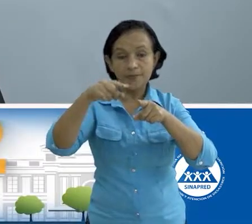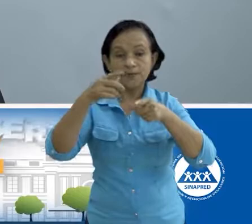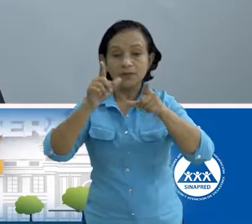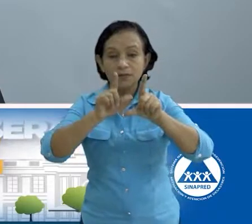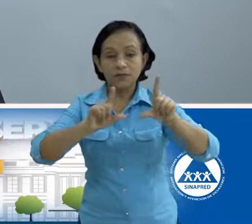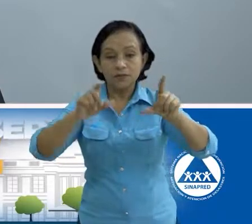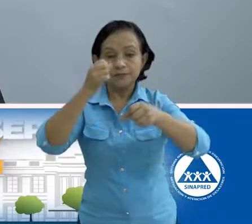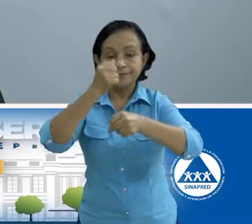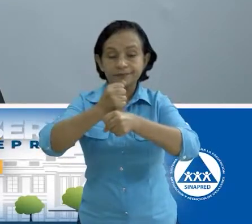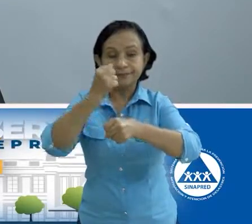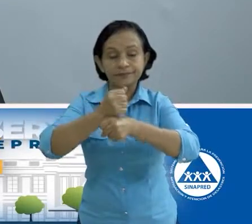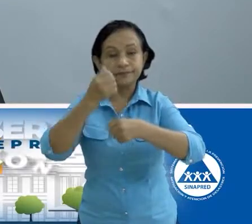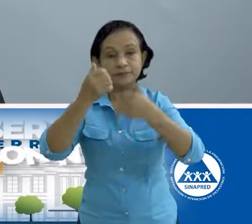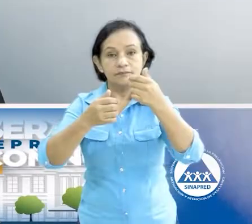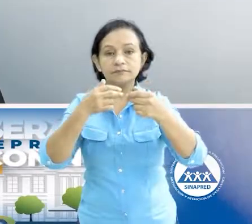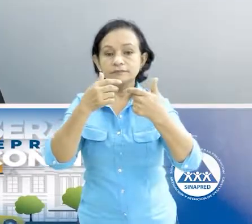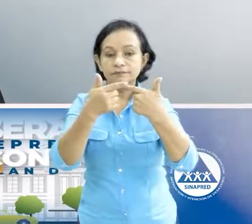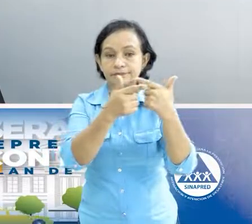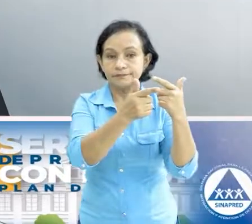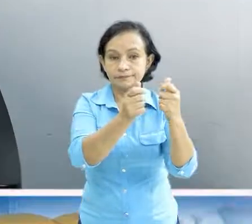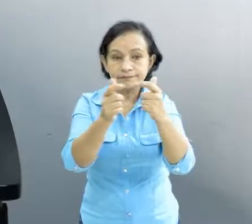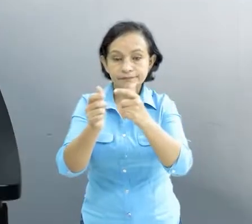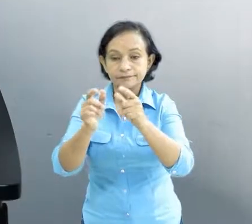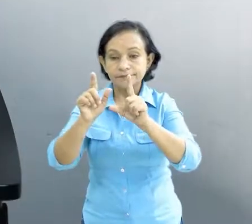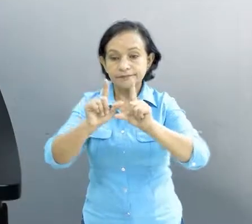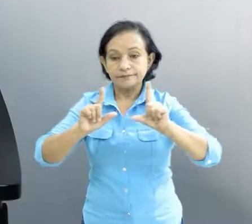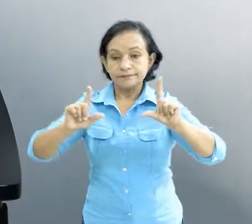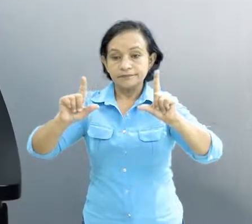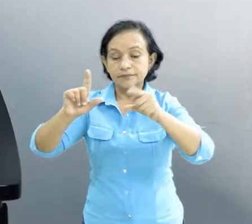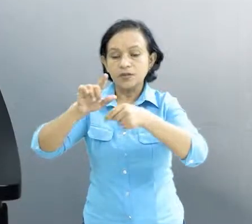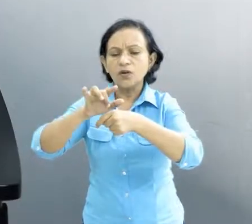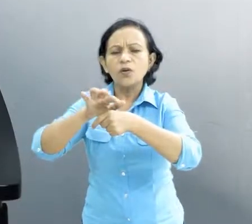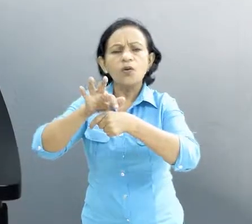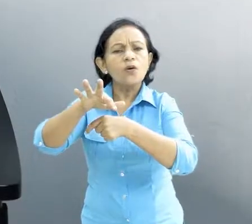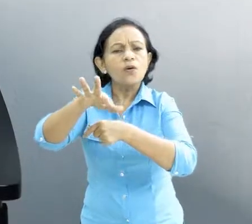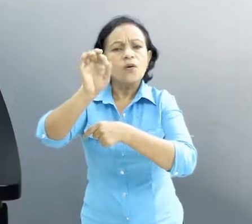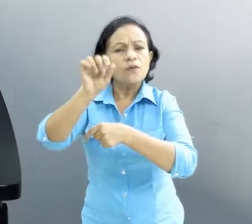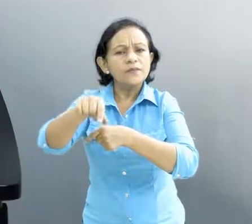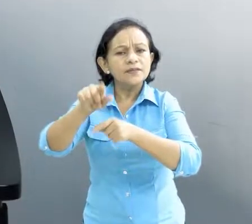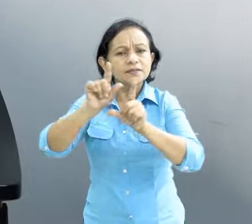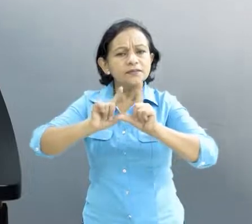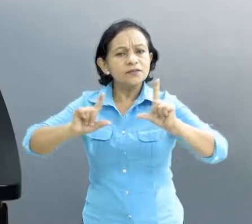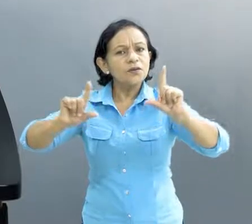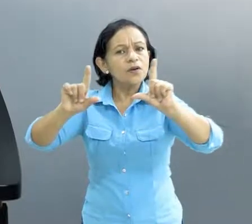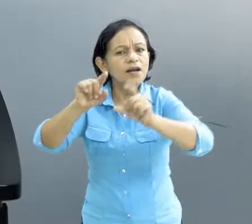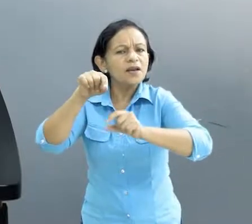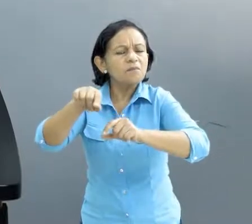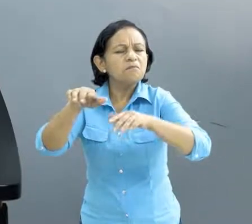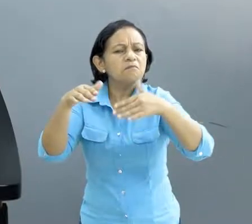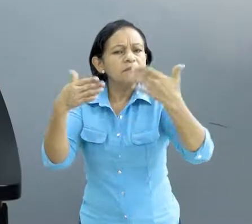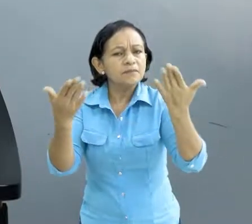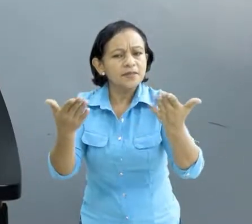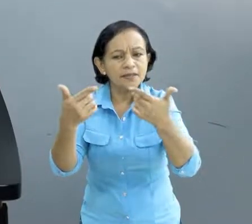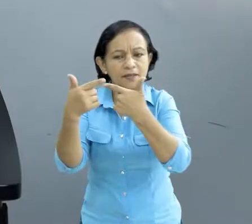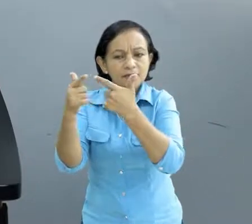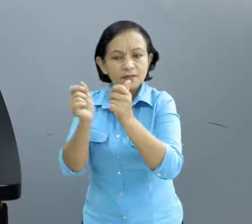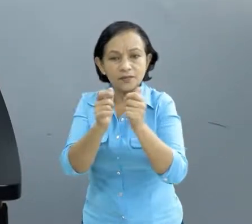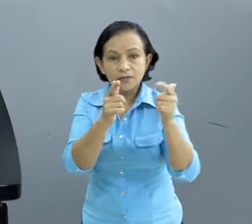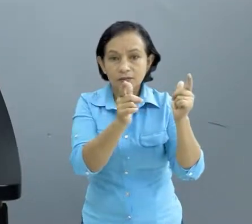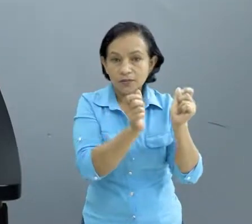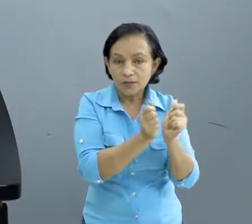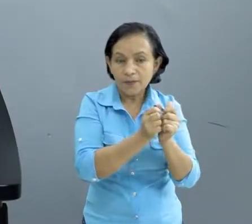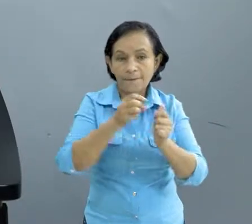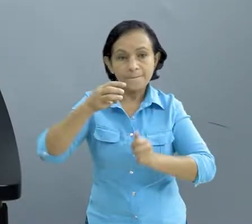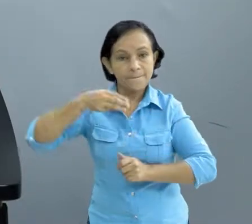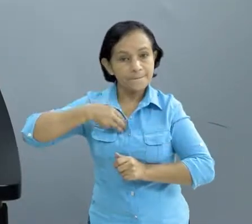operaciones de desastres se han organizado los puestos de mando, que son los espacios donde todos los comités o